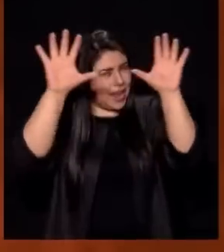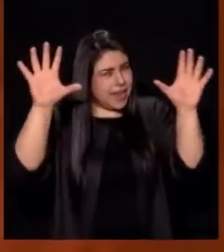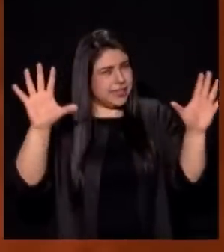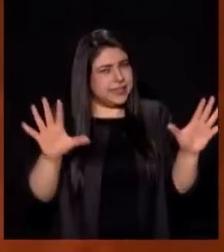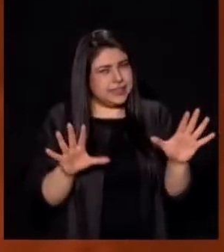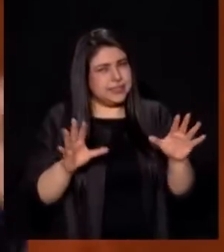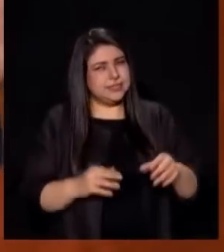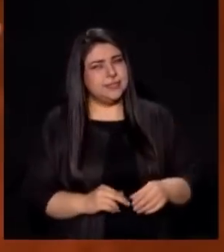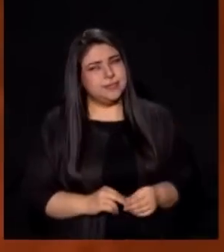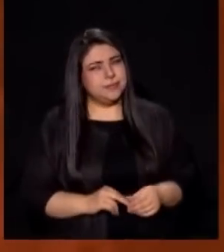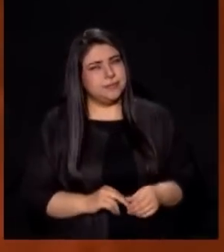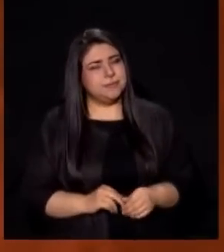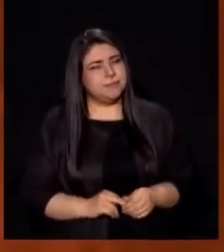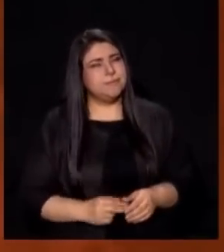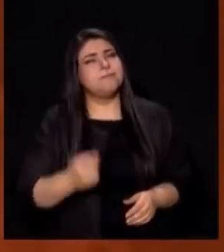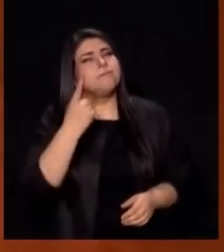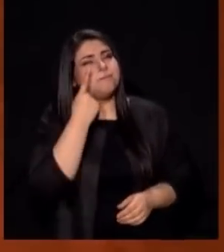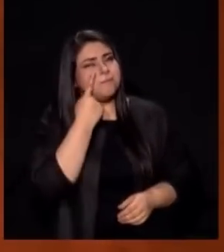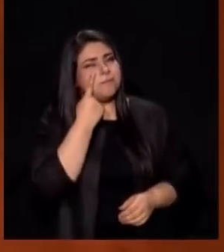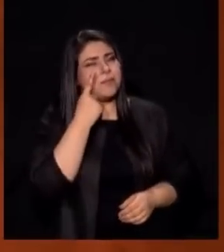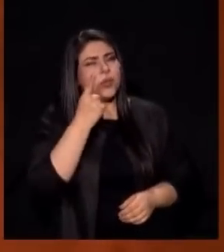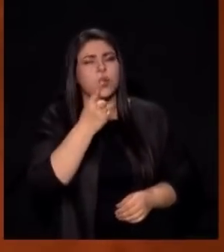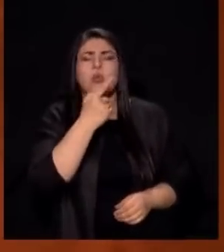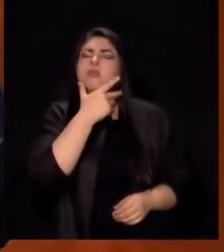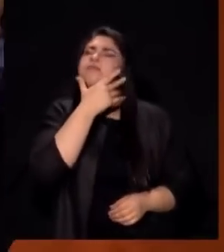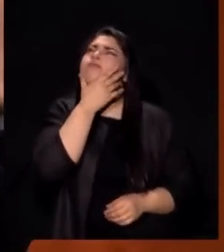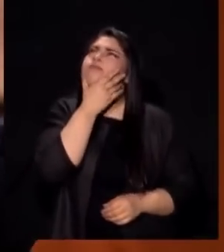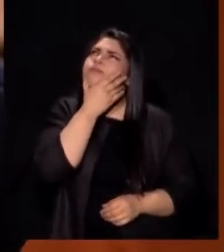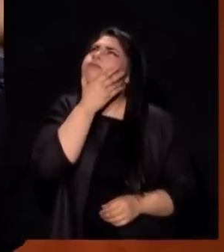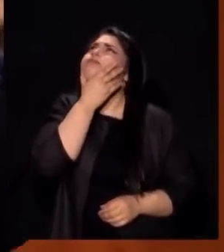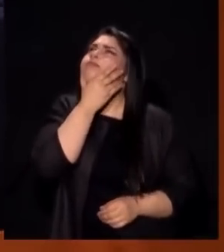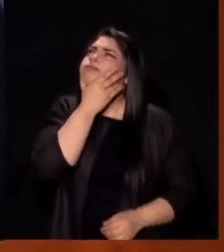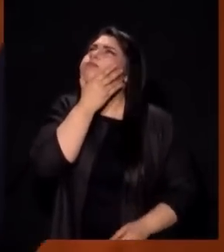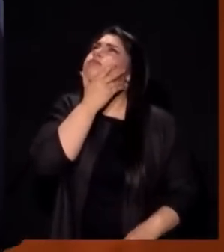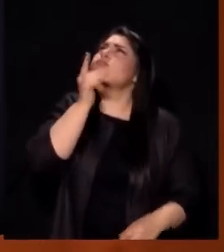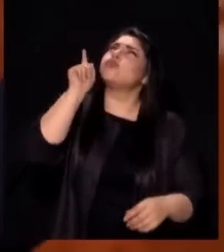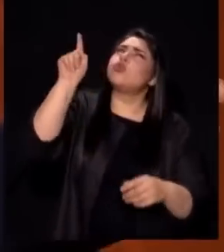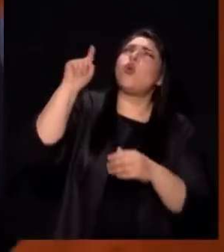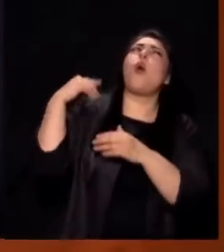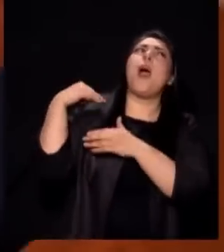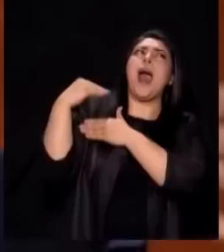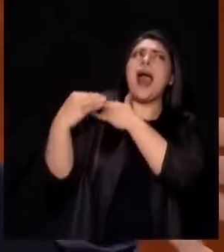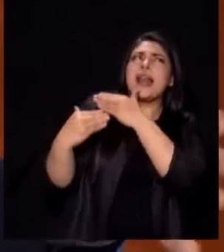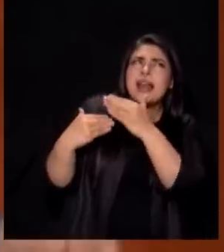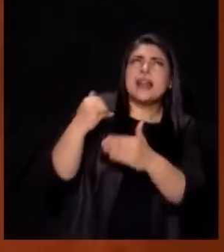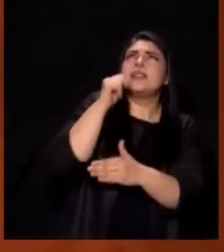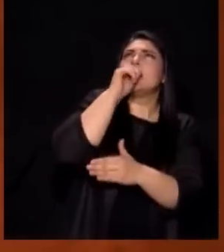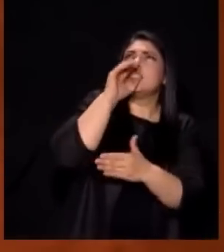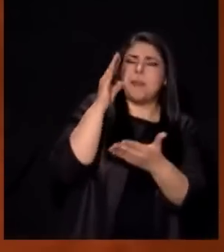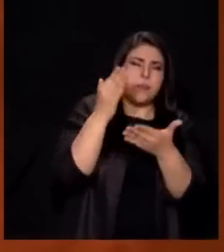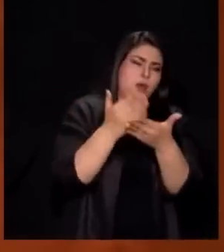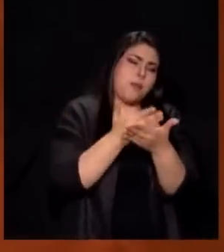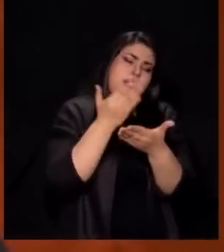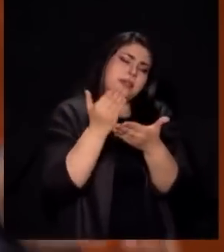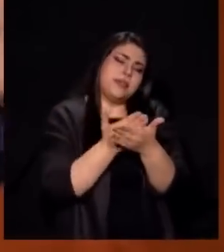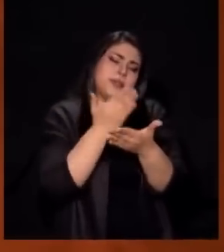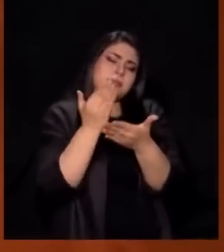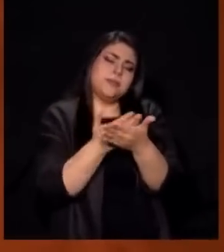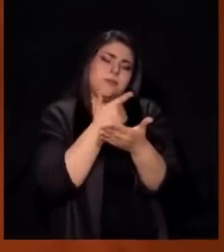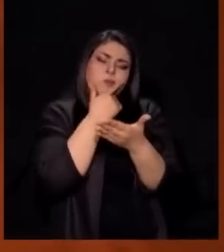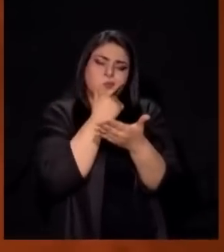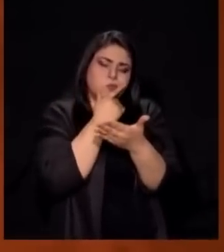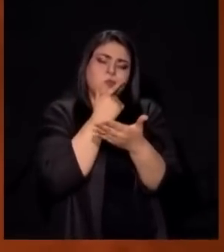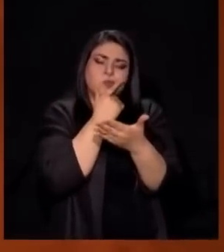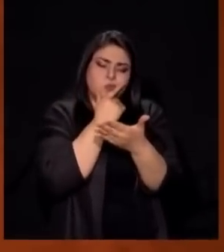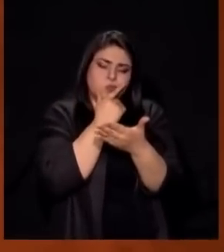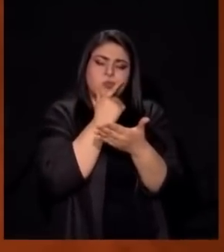En Lugar De Ver Todas Las Bendiciones Y Herencia De Promesas Que Ya Están Escritas Andas Viendo